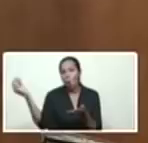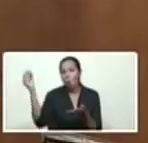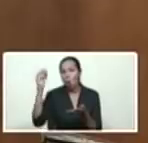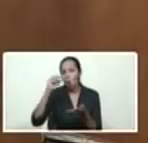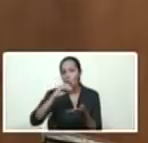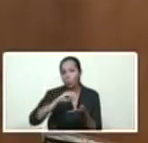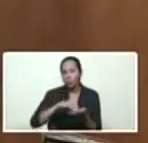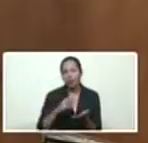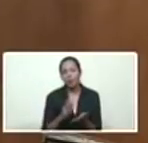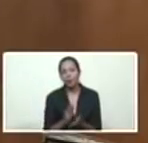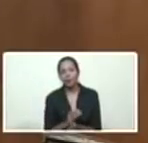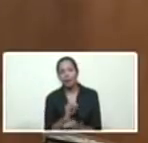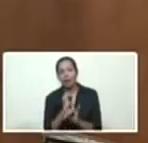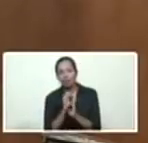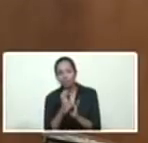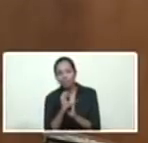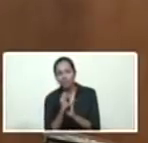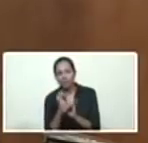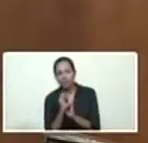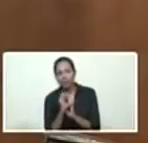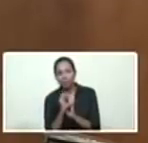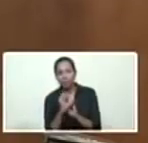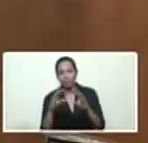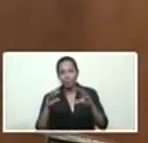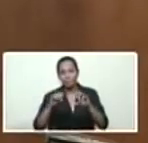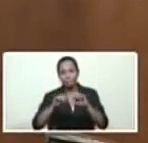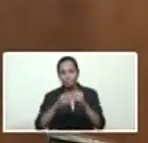electromagnética a los sistemas de transmisión.